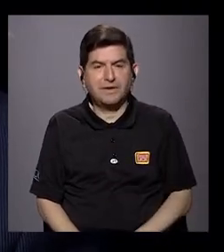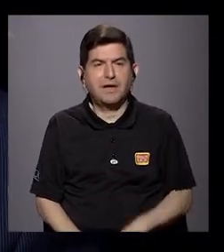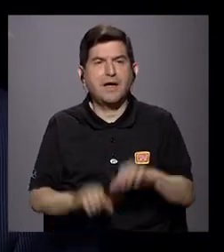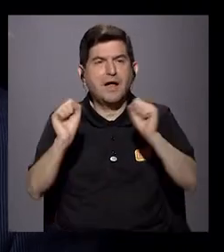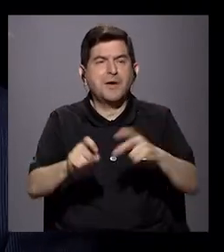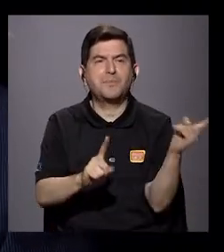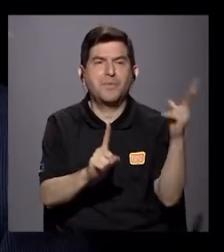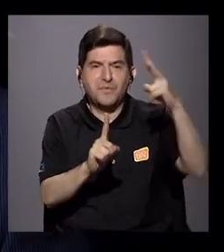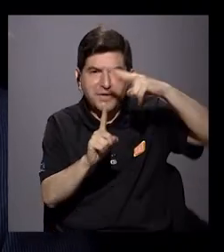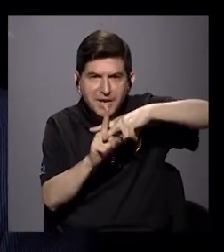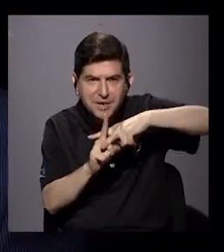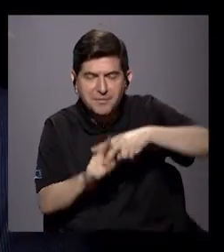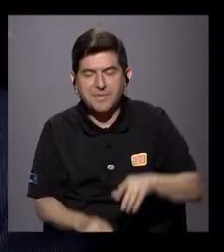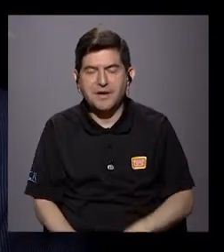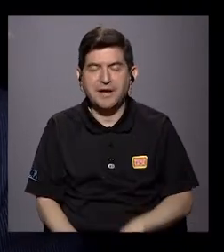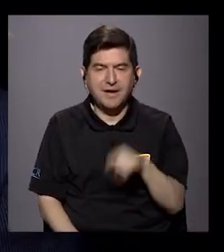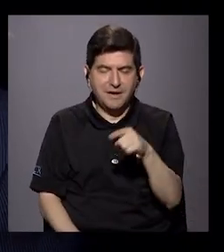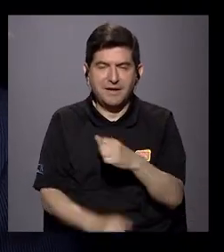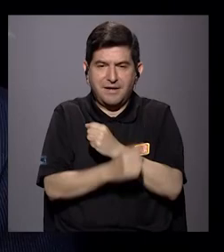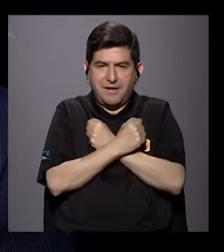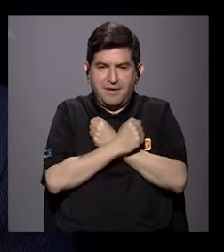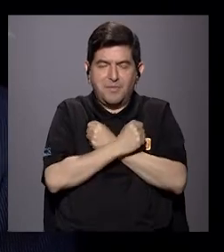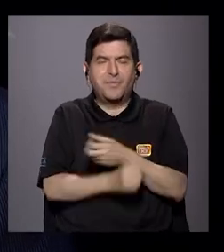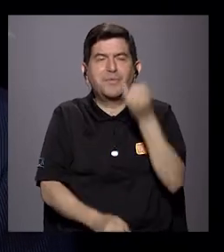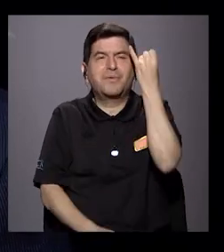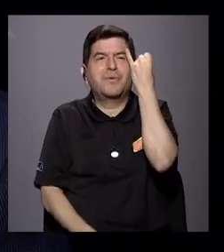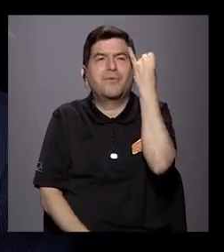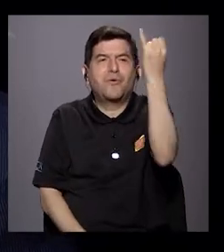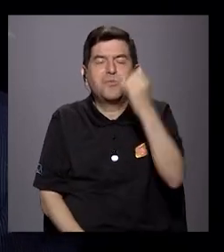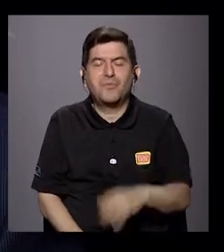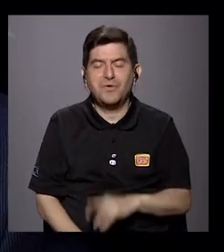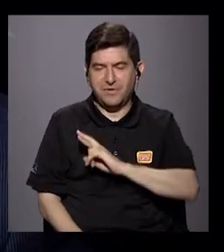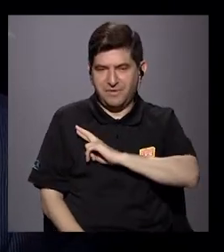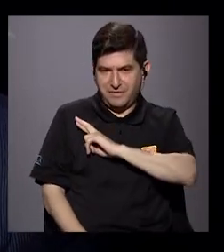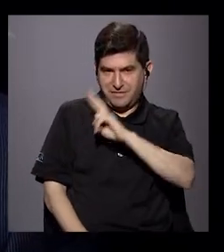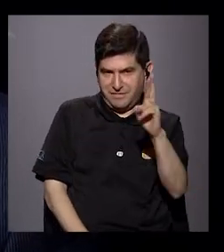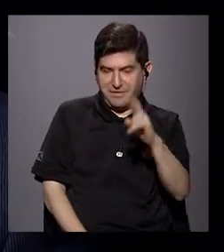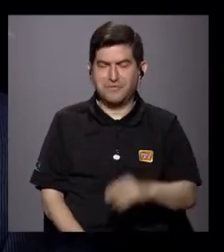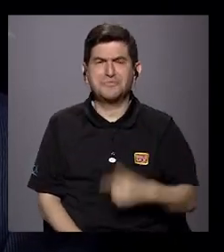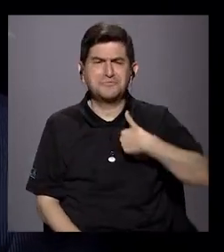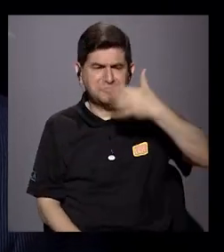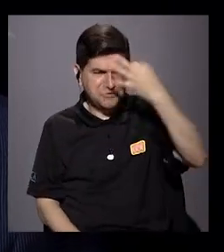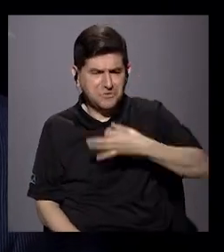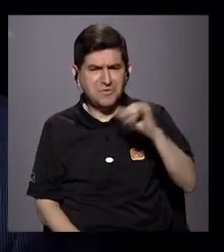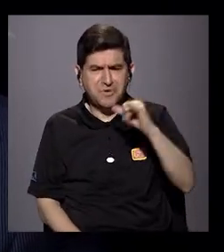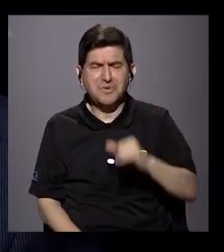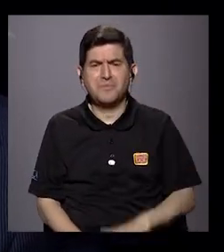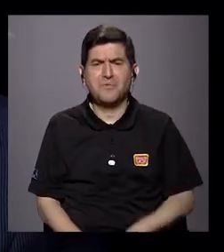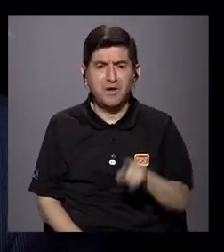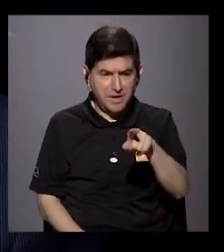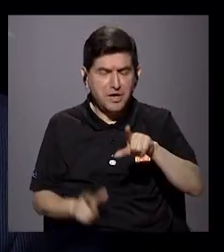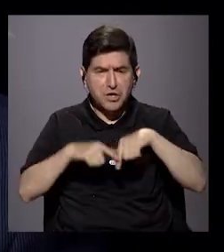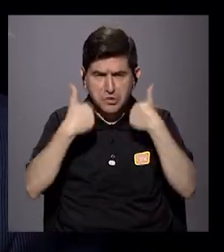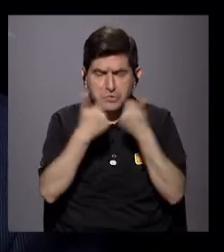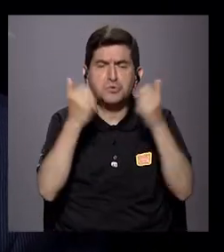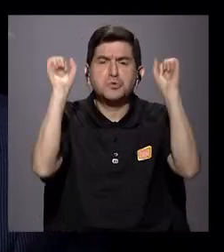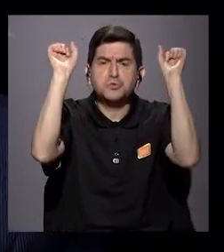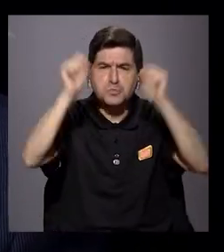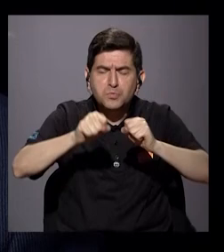operatividad del amor, digamos, que es como la consigna a nivel religioso. Entonces, me parece que también esos movimientos